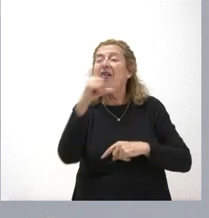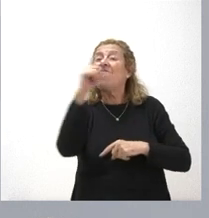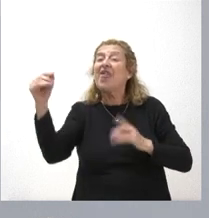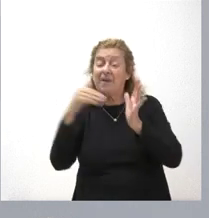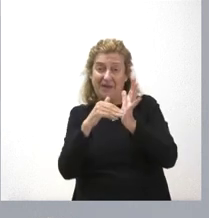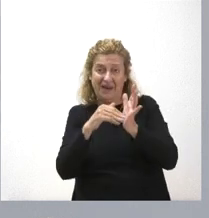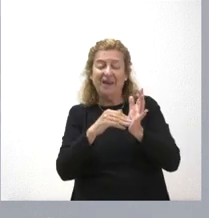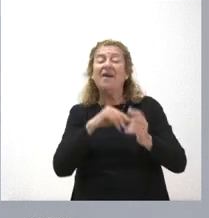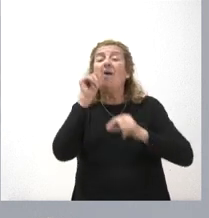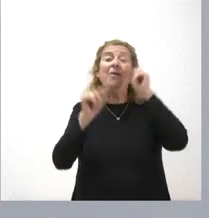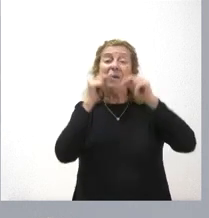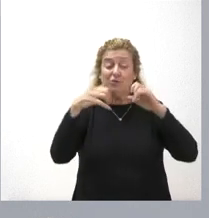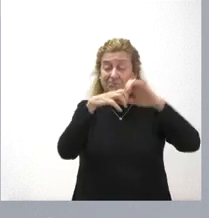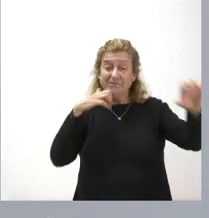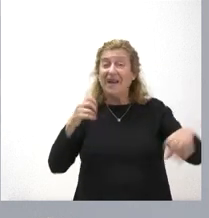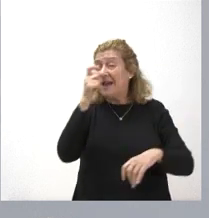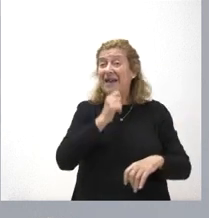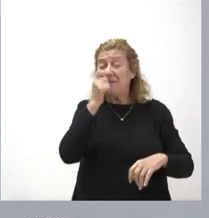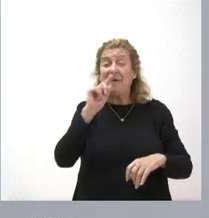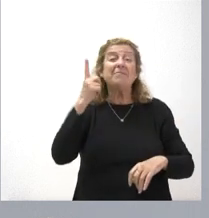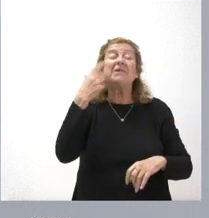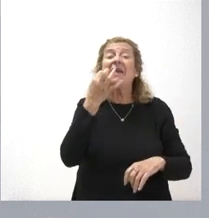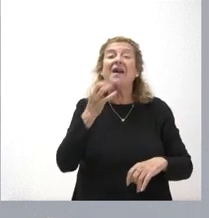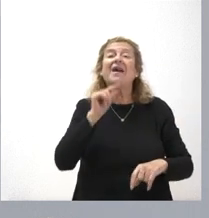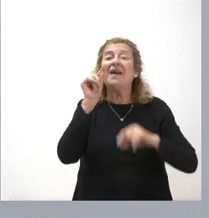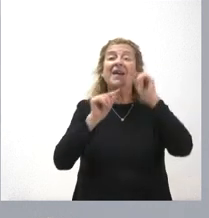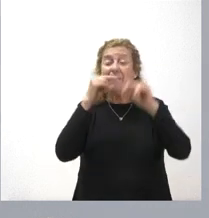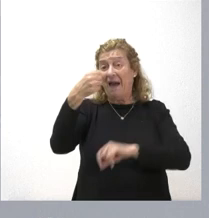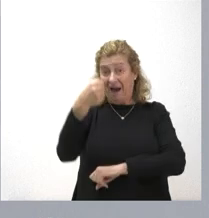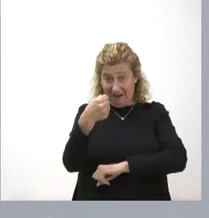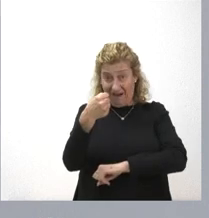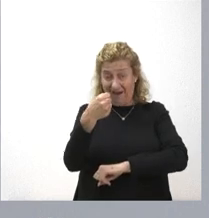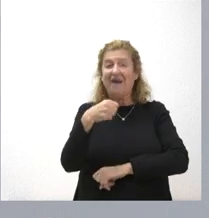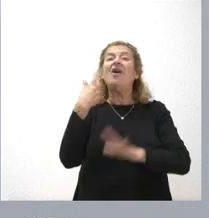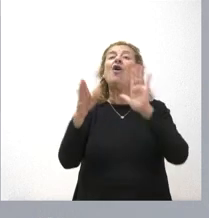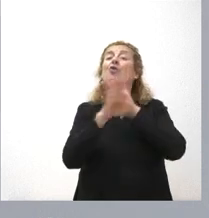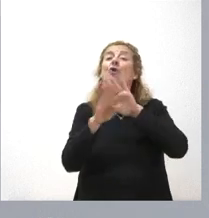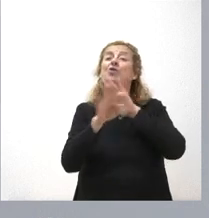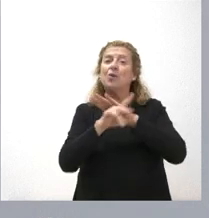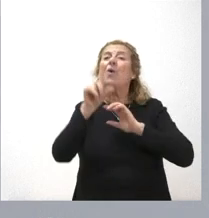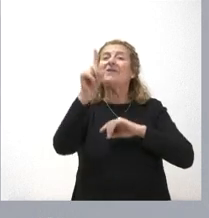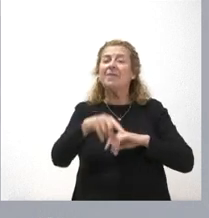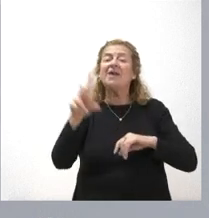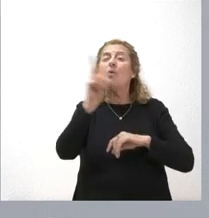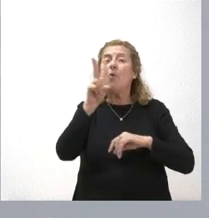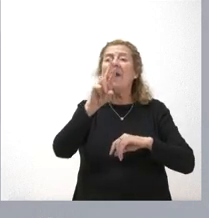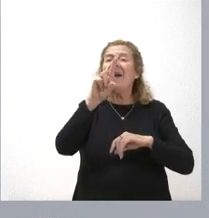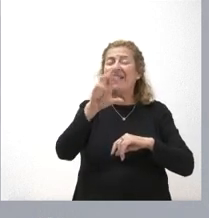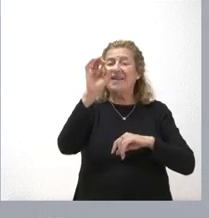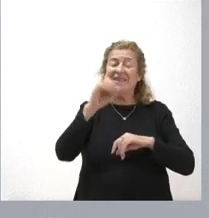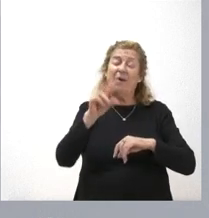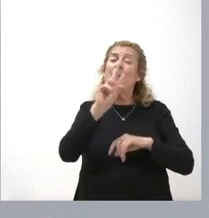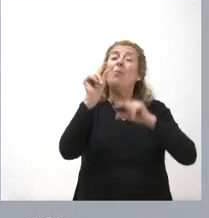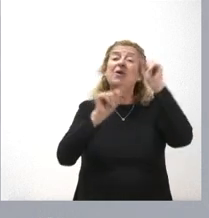mayoritario de la gripe en este momento que se ha detectado es en la gripe A. Sigue circulando el VRS, virus respiratorio